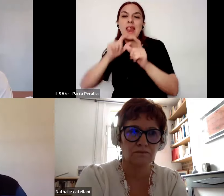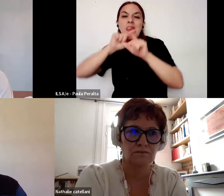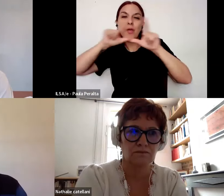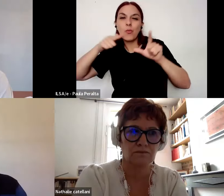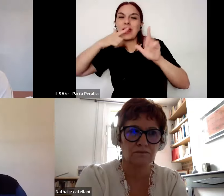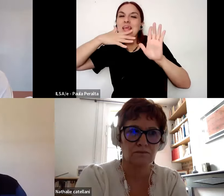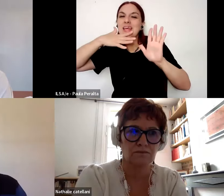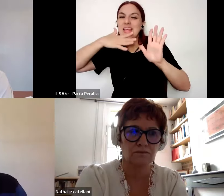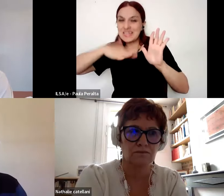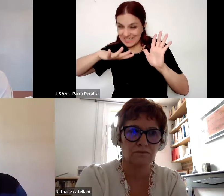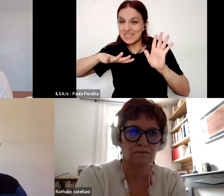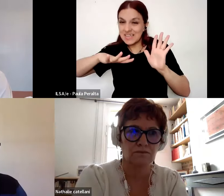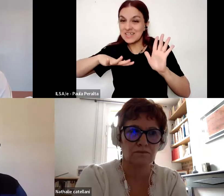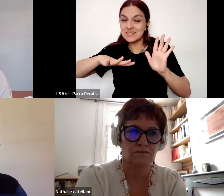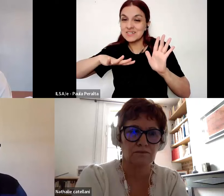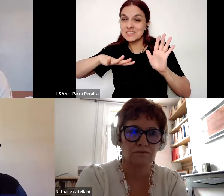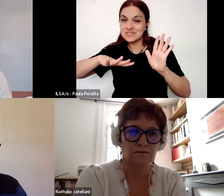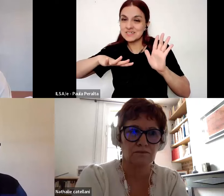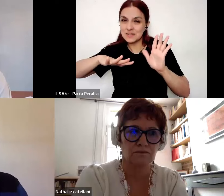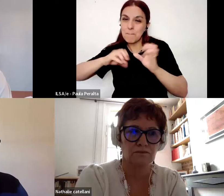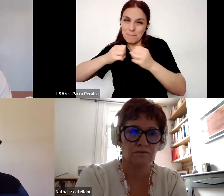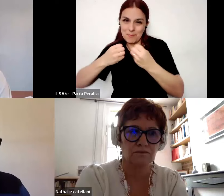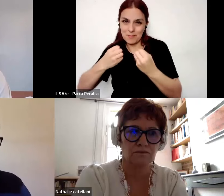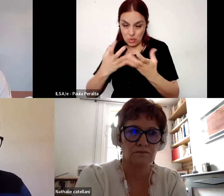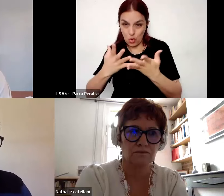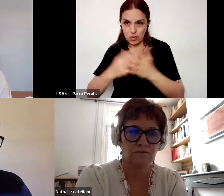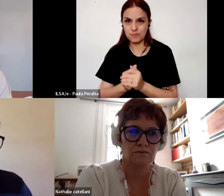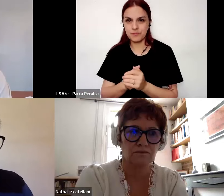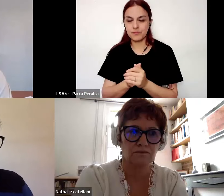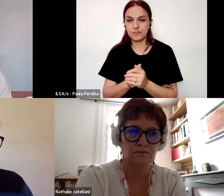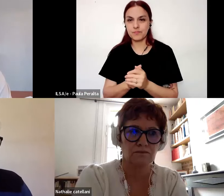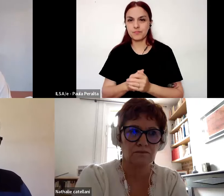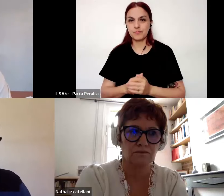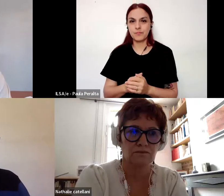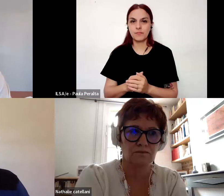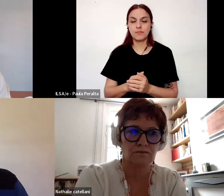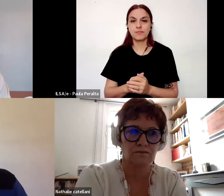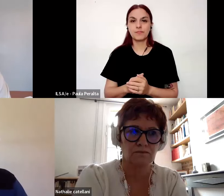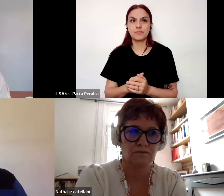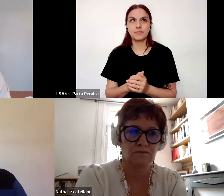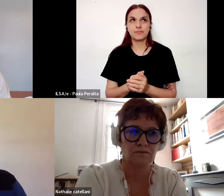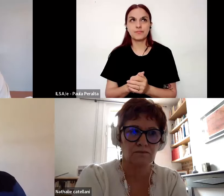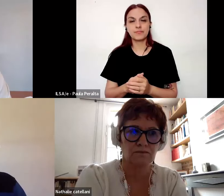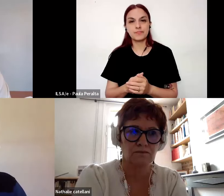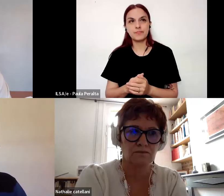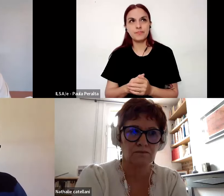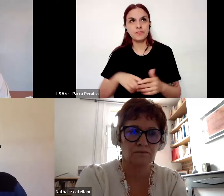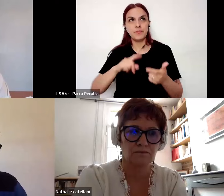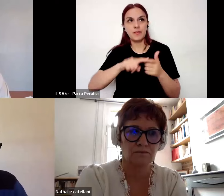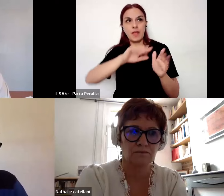lo educativo para repensar la práctica y en segundo lugar